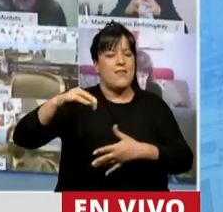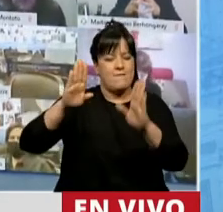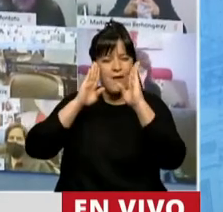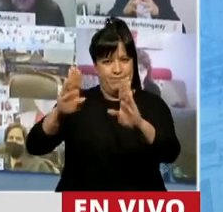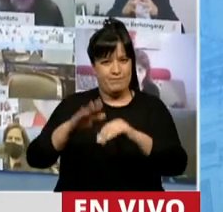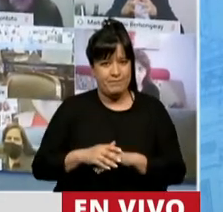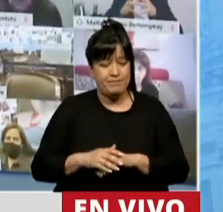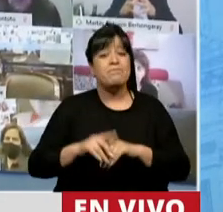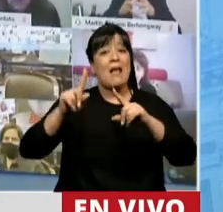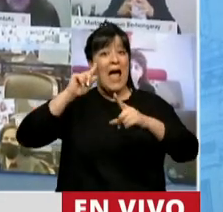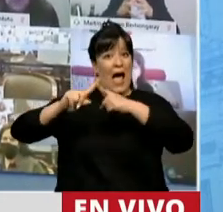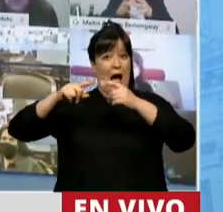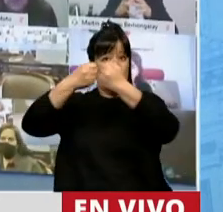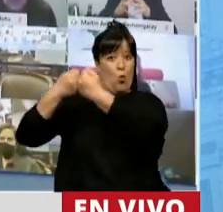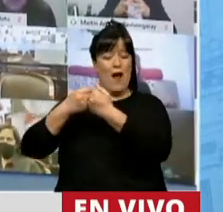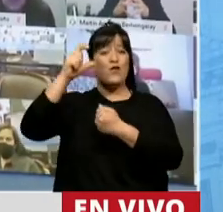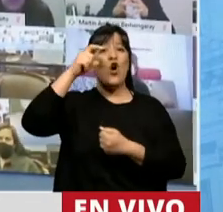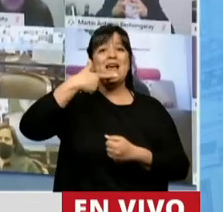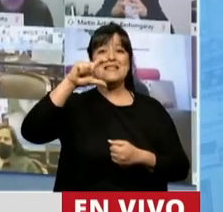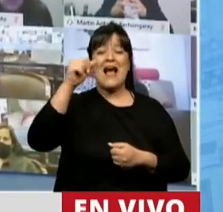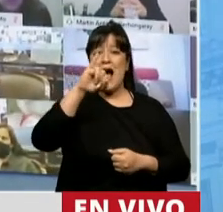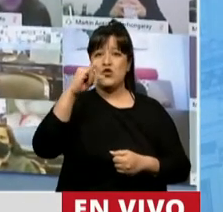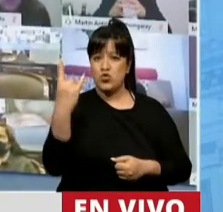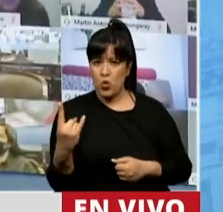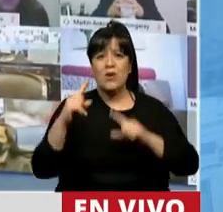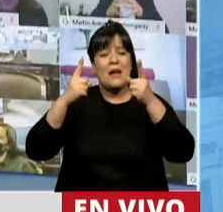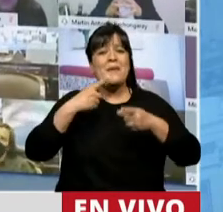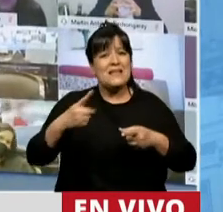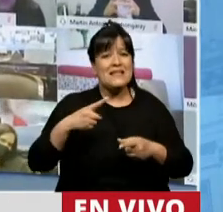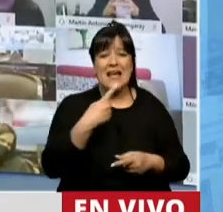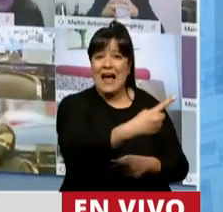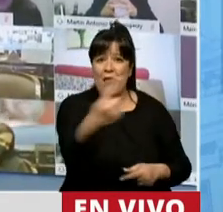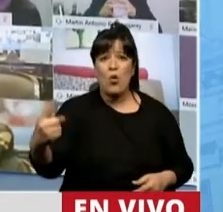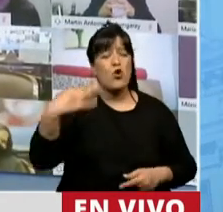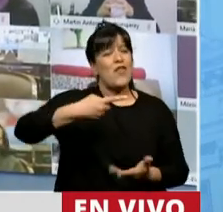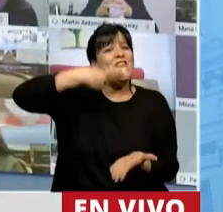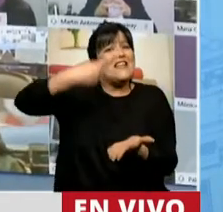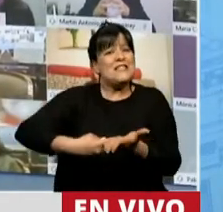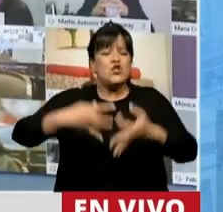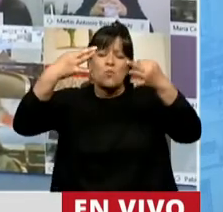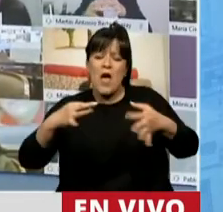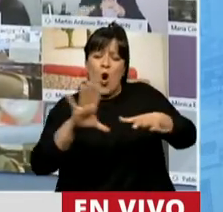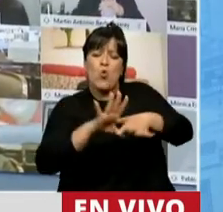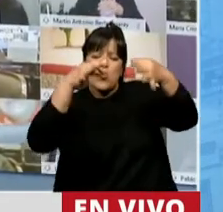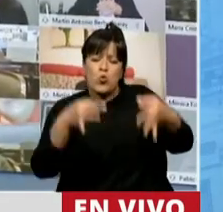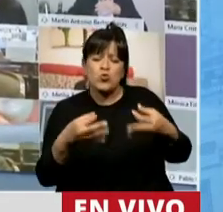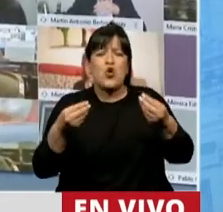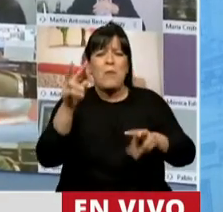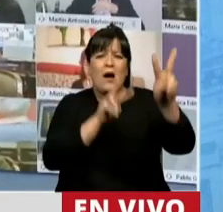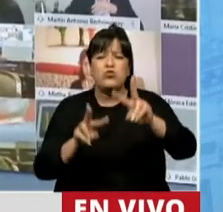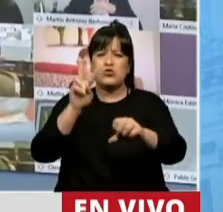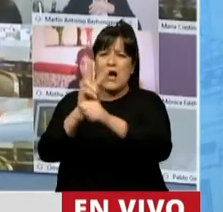Escazú también asegura que cada parte tiene que tomar las medidas apropiadas y oportunas para prevenir,